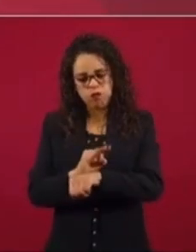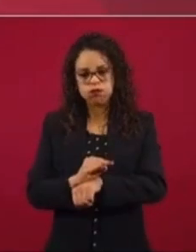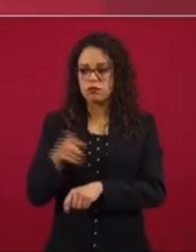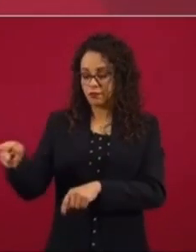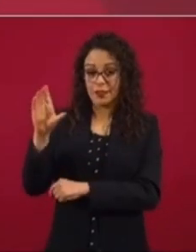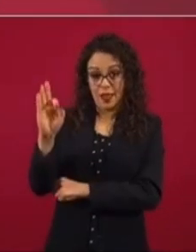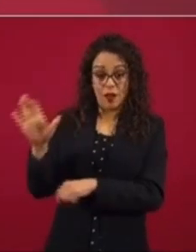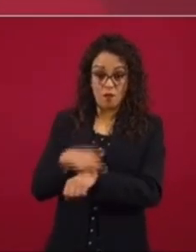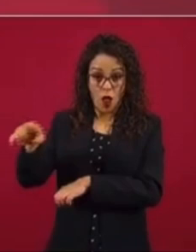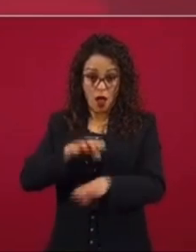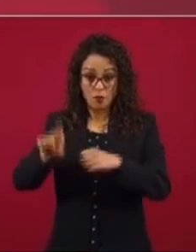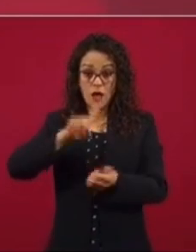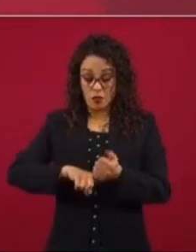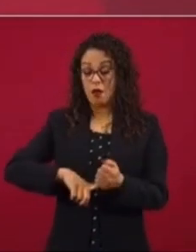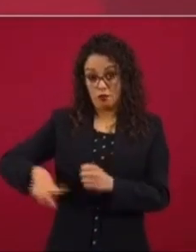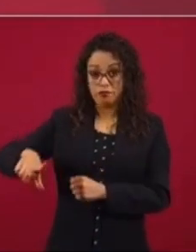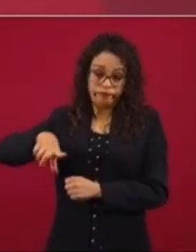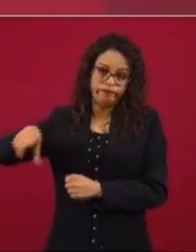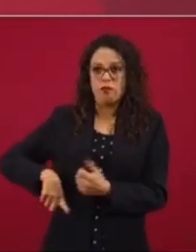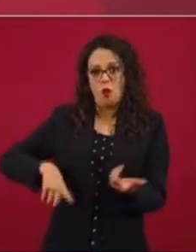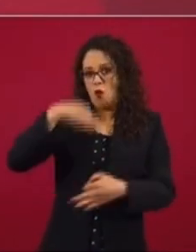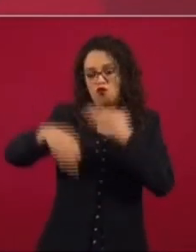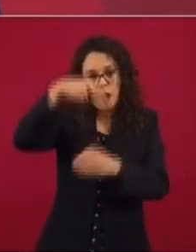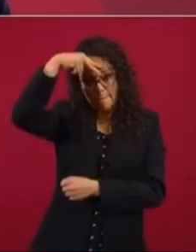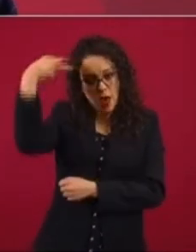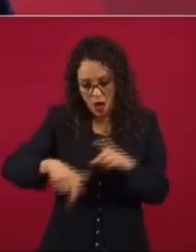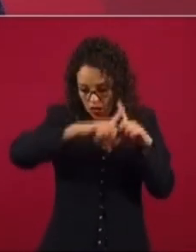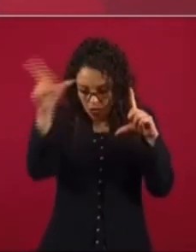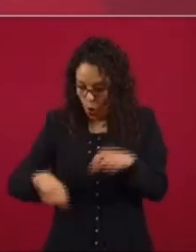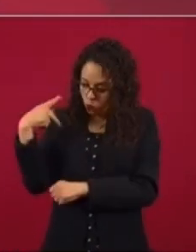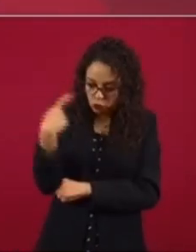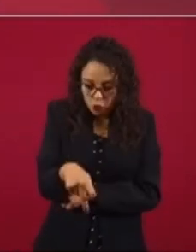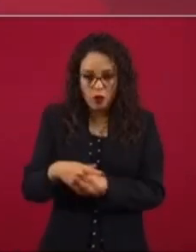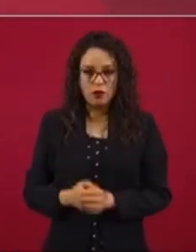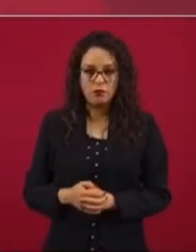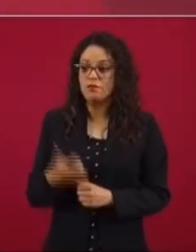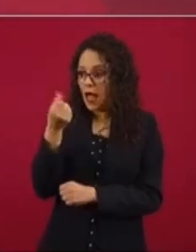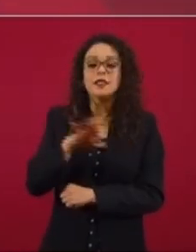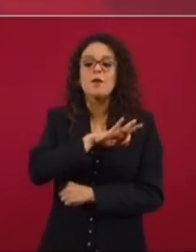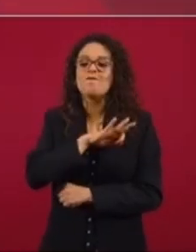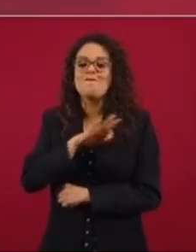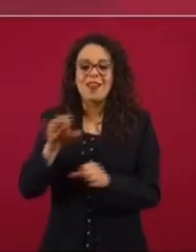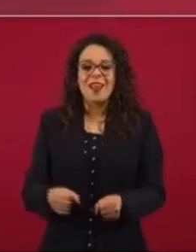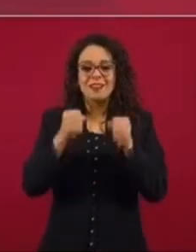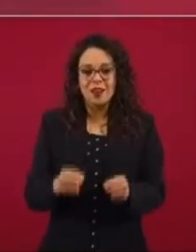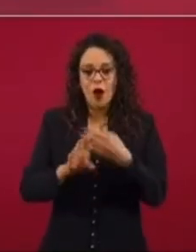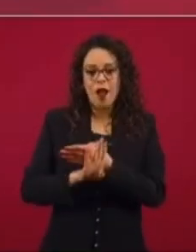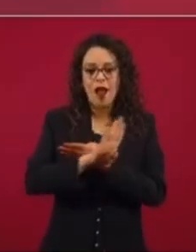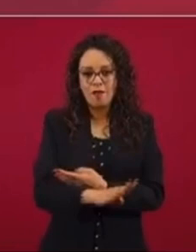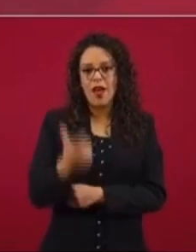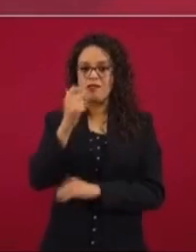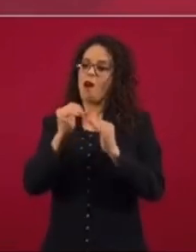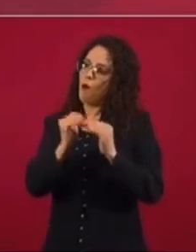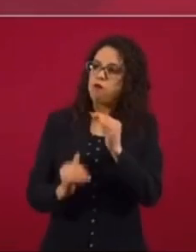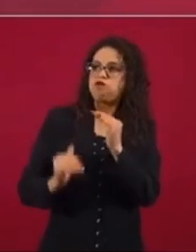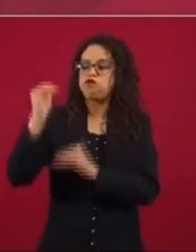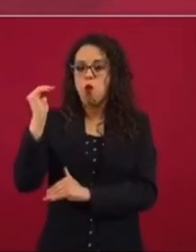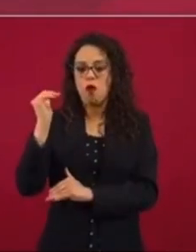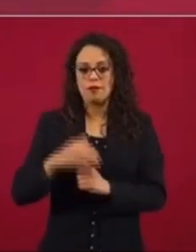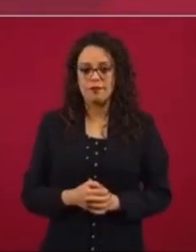que es una empresa pública, es una empresa de todos los mexicanos, para que así podamos garantizar que no aumente, como ha venido